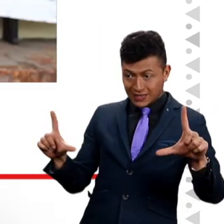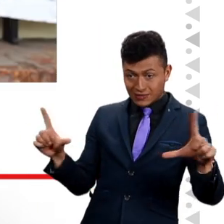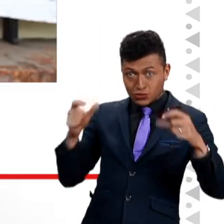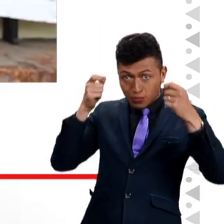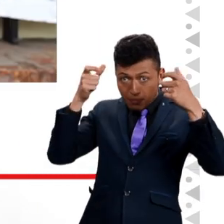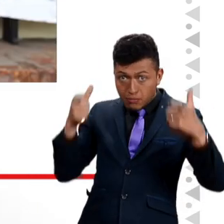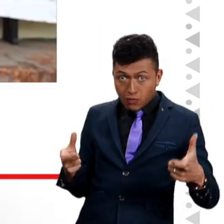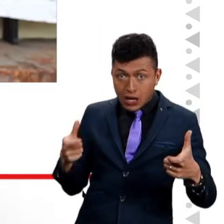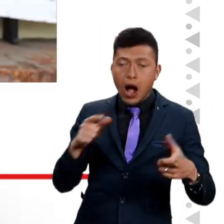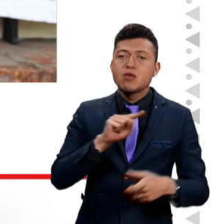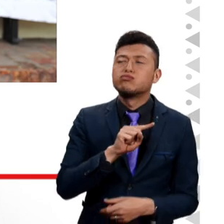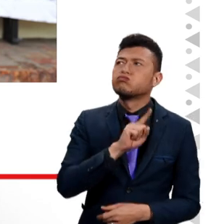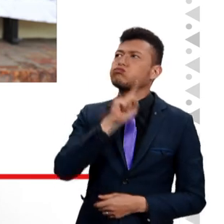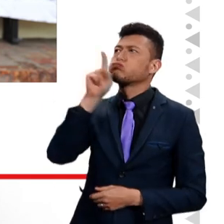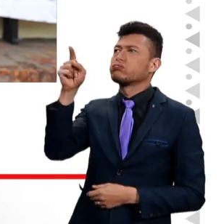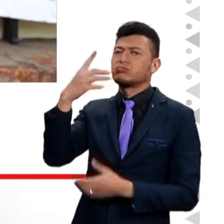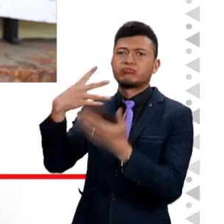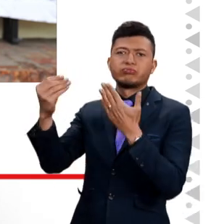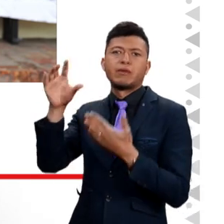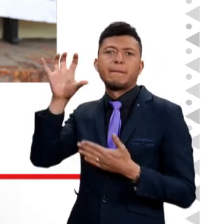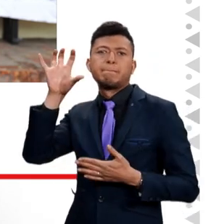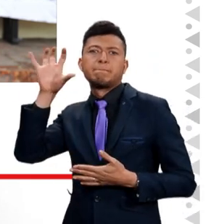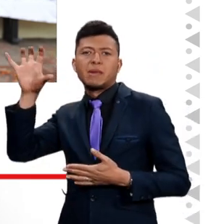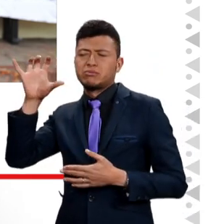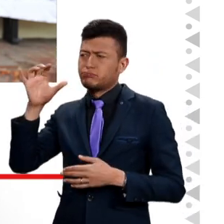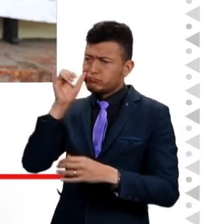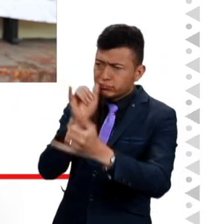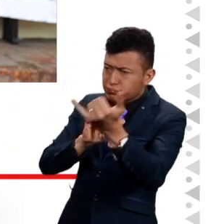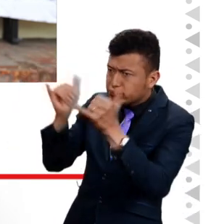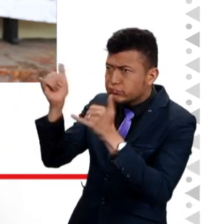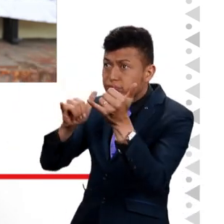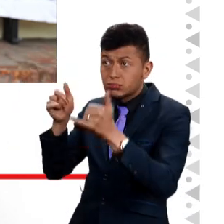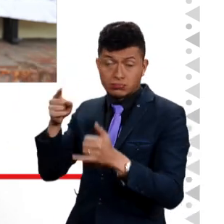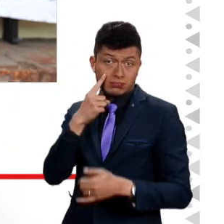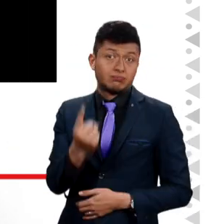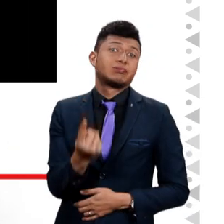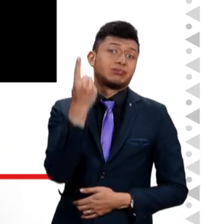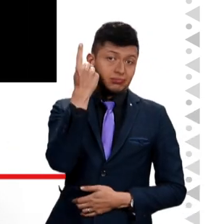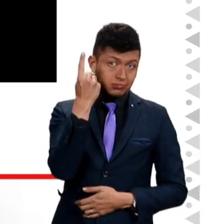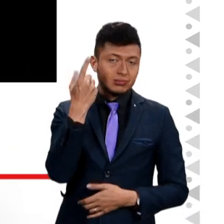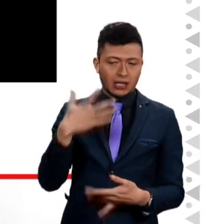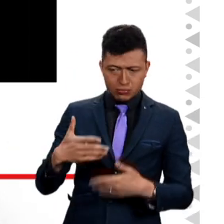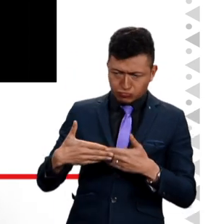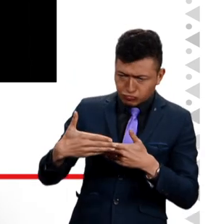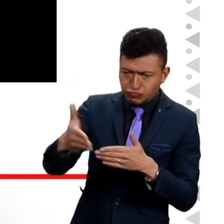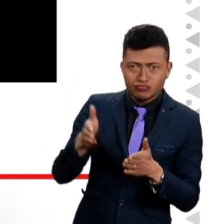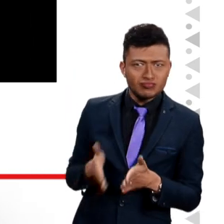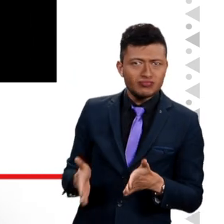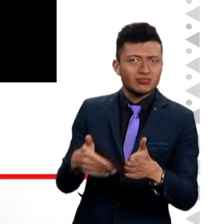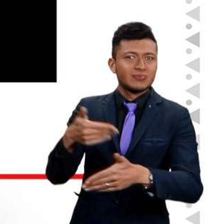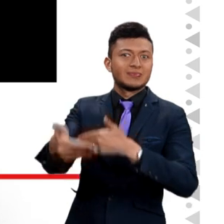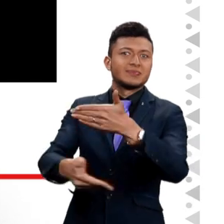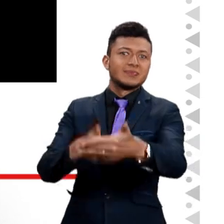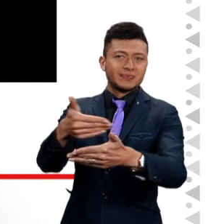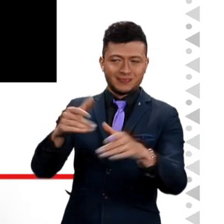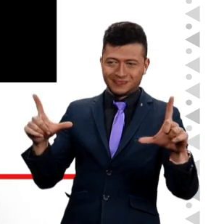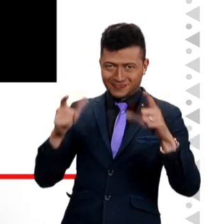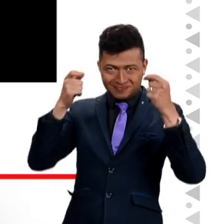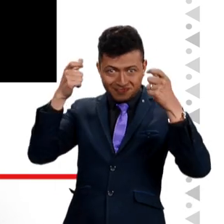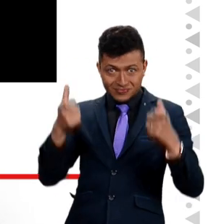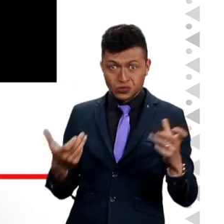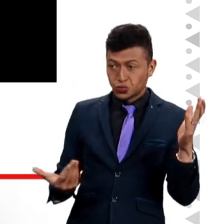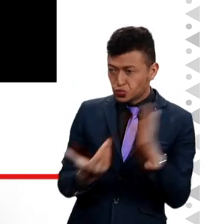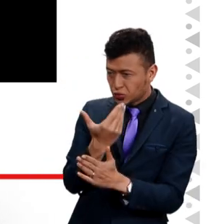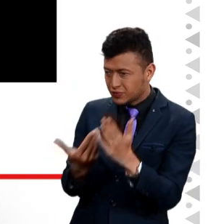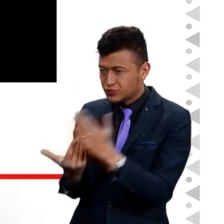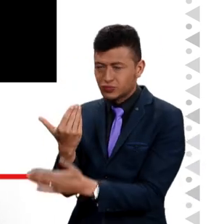rodaje en el extranjero, es increíble. Ya estamos marcando ese hito tan impresionante y vamos a abrir un camino para el resto de la televisión pública y